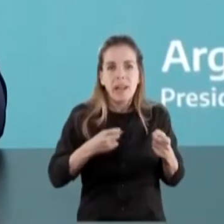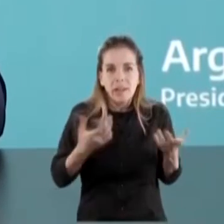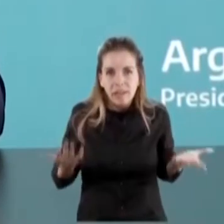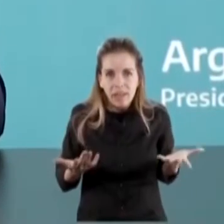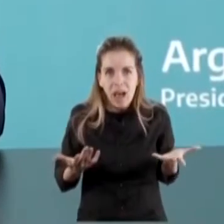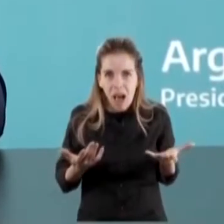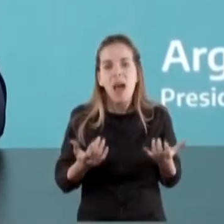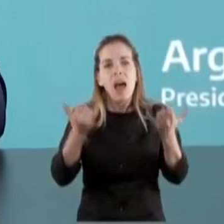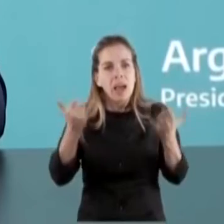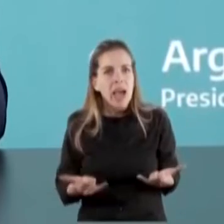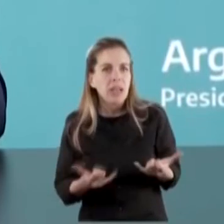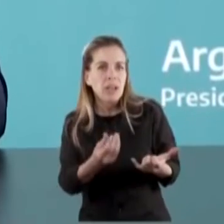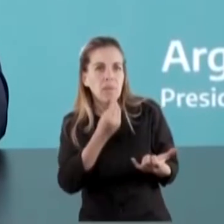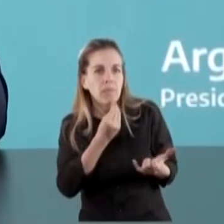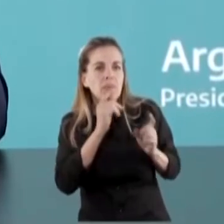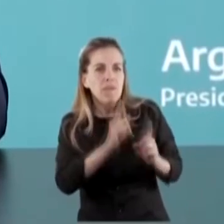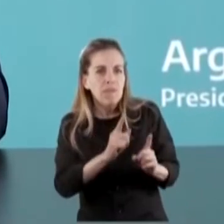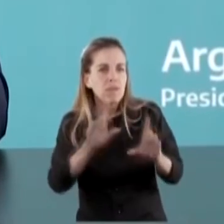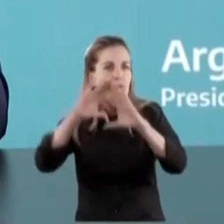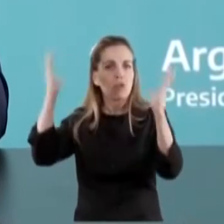estable de alimento a nivel global.